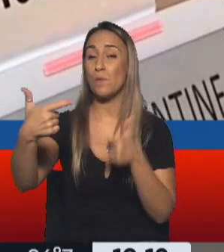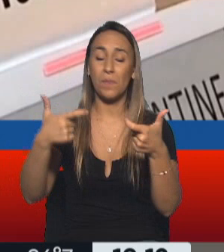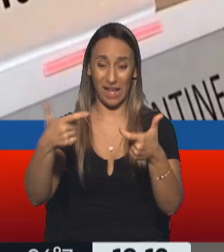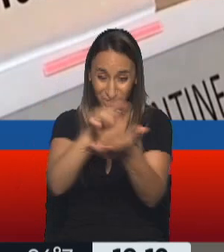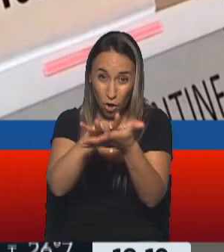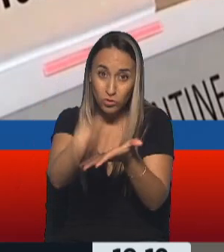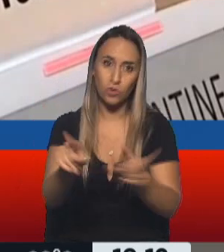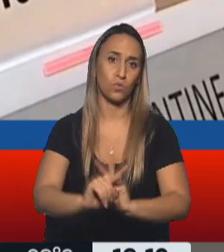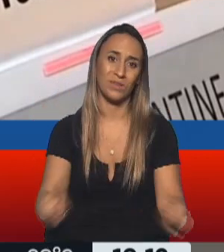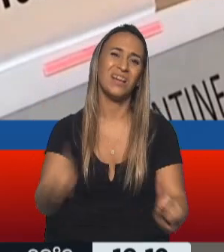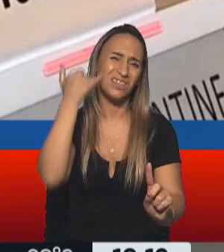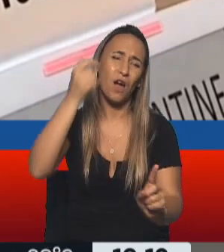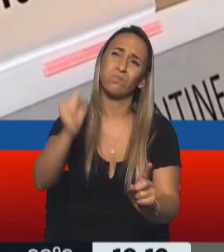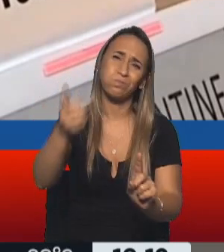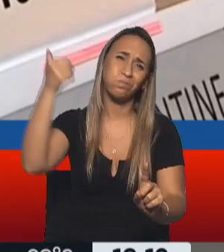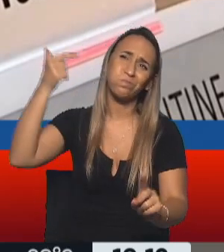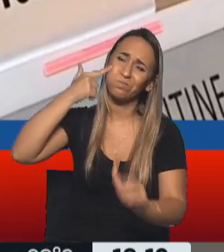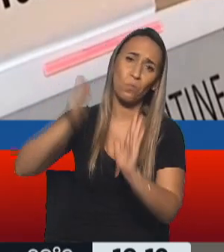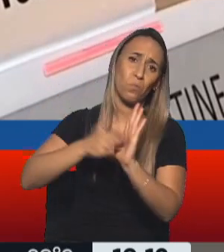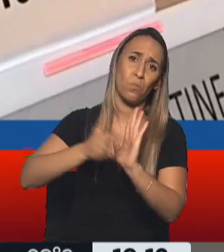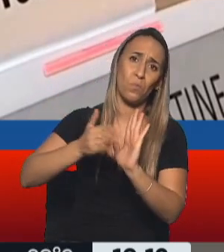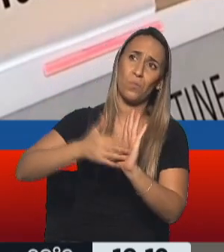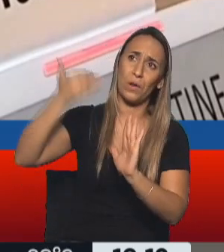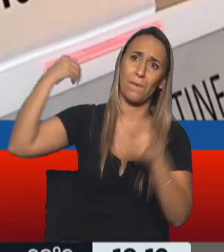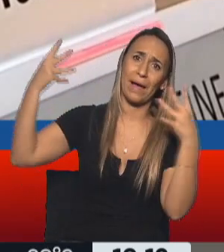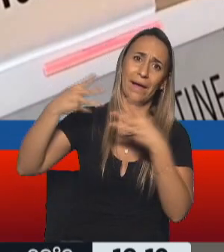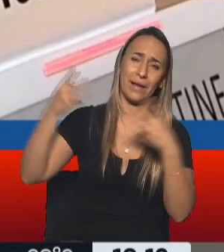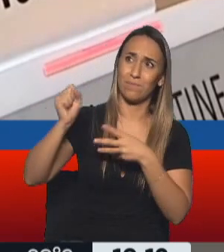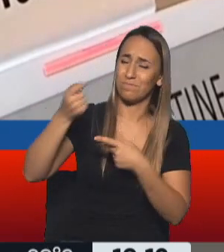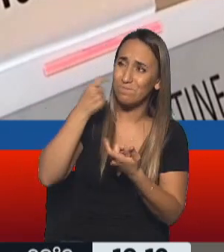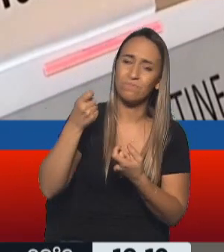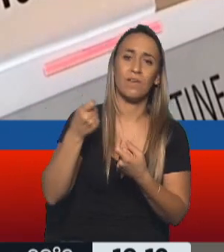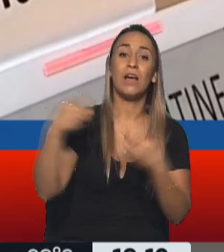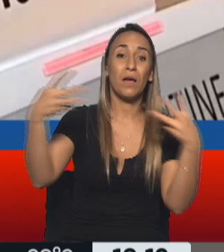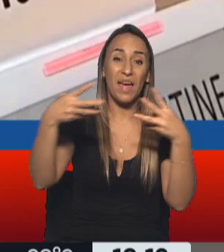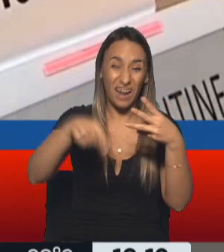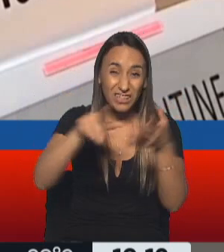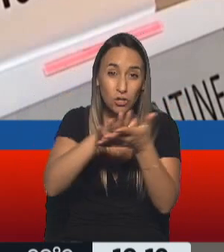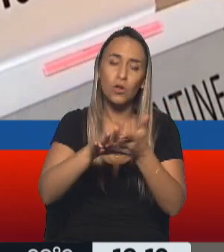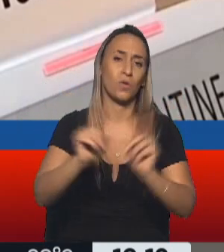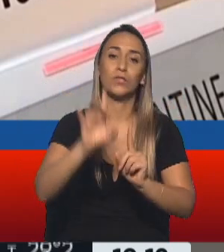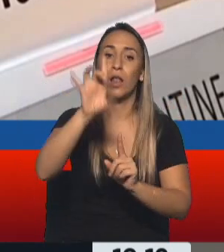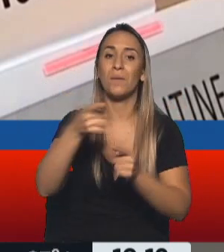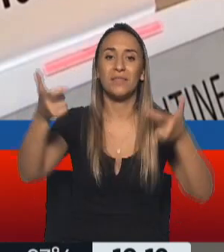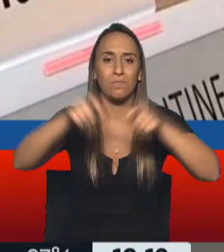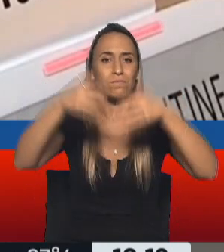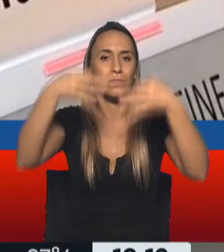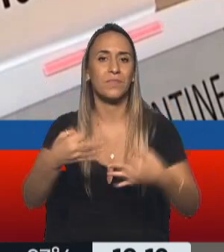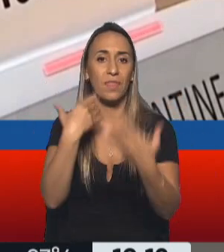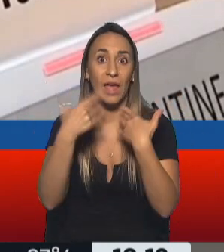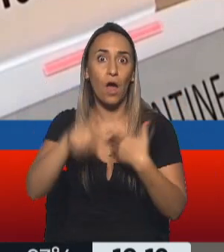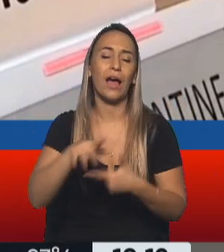ha demostrado una y otra vez que la violencia no es el camino y que no es sino a través del diálogo y la diplomacia que se alcanzan soluciones duraderas.